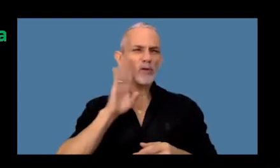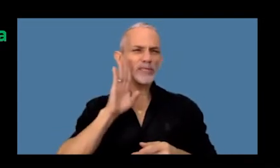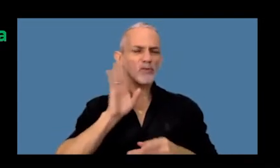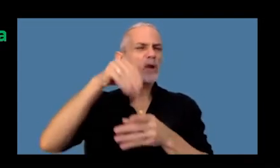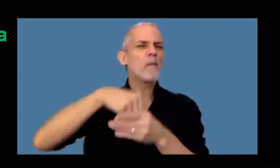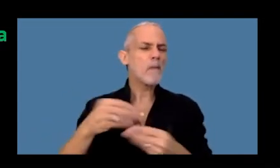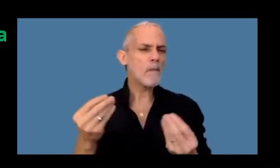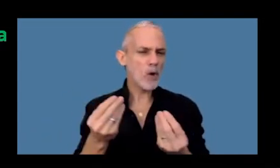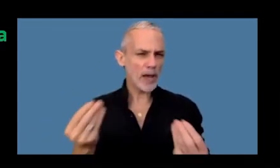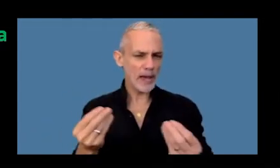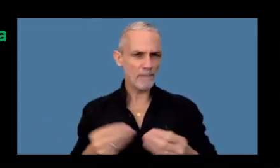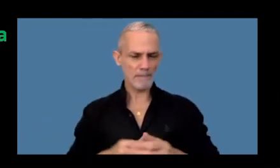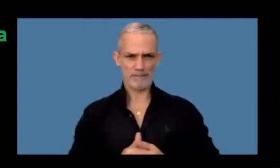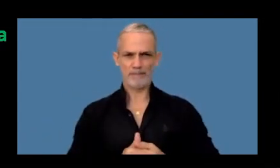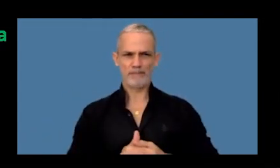en esto?